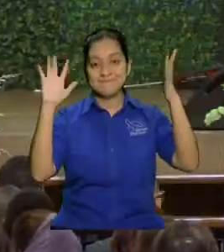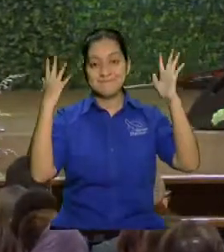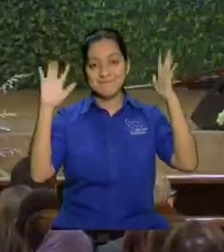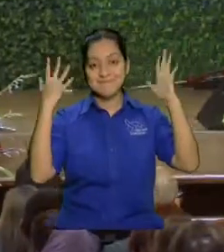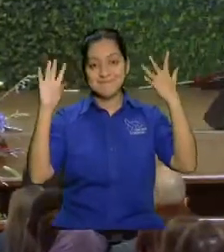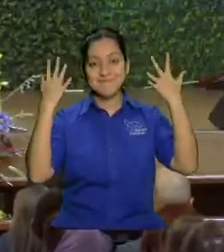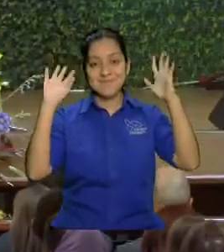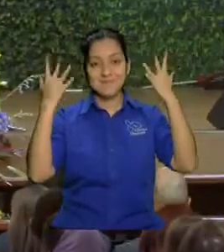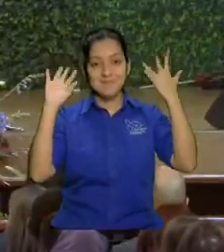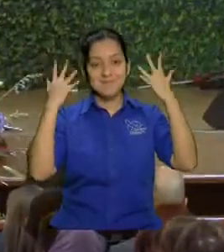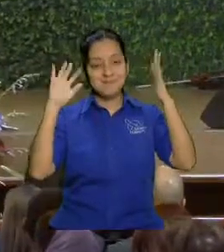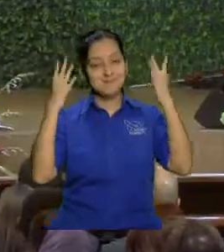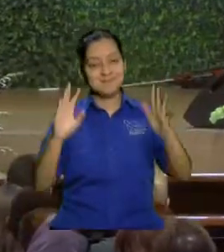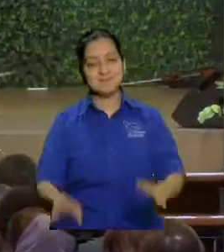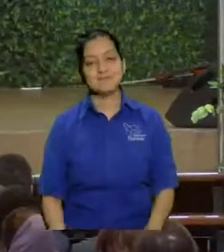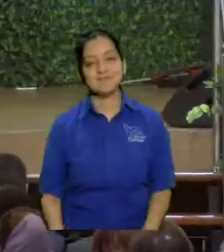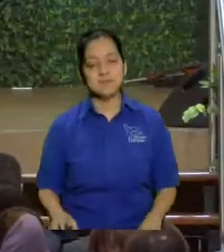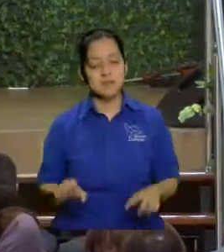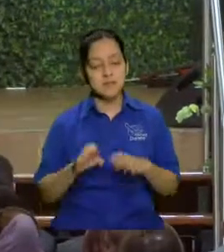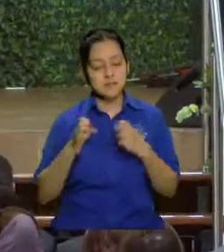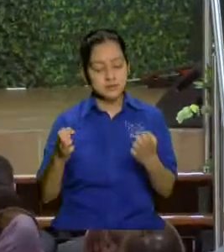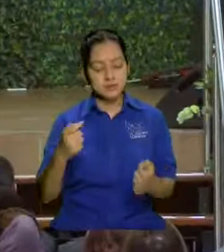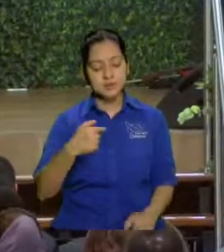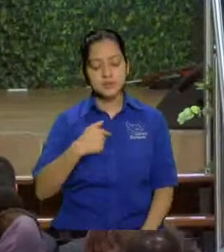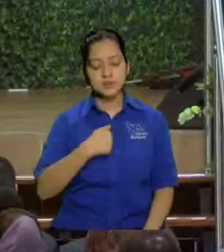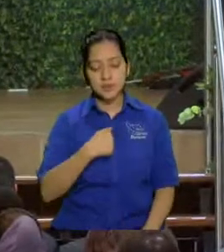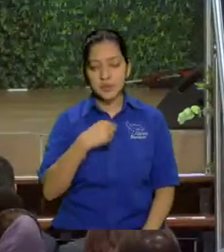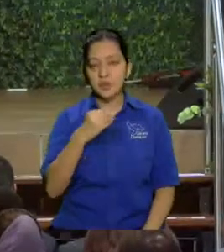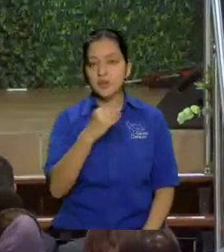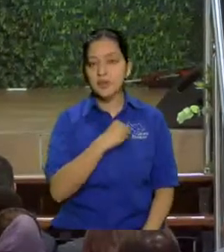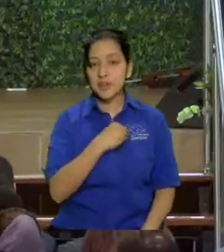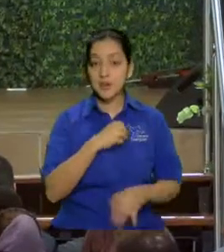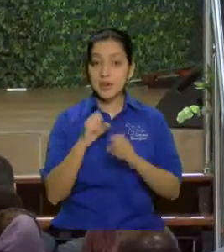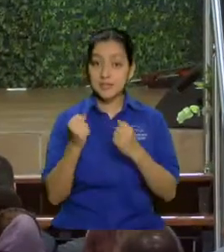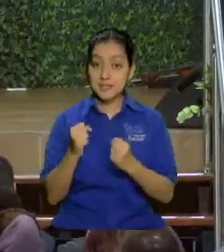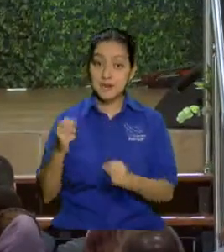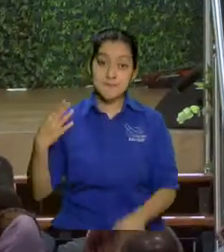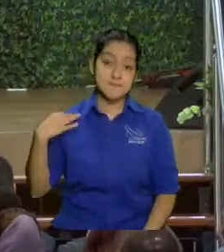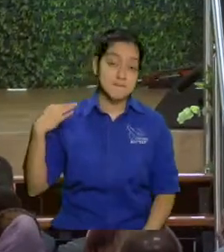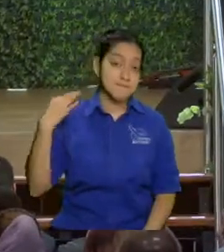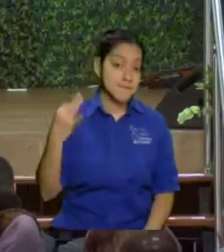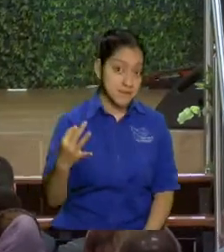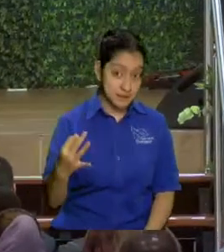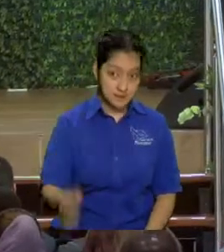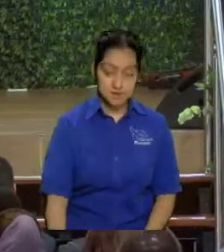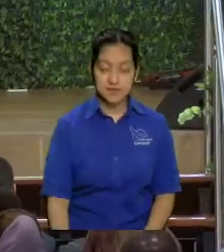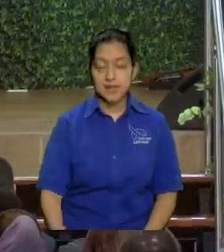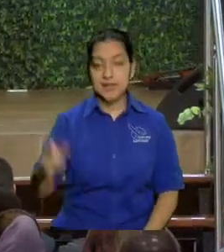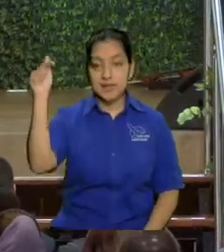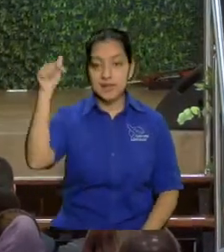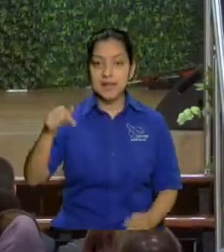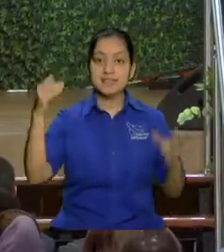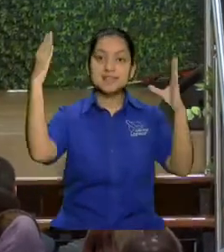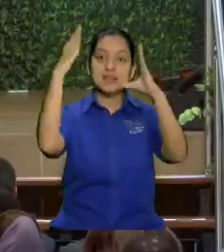entonces yo te quiero hacer la invitación a que esta noche